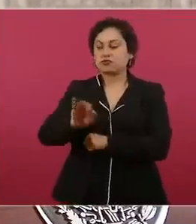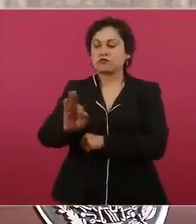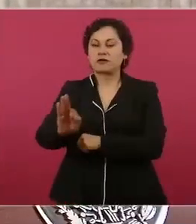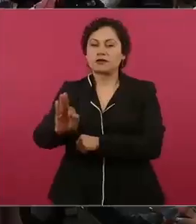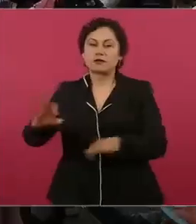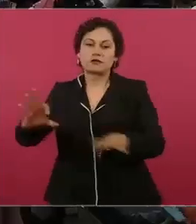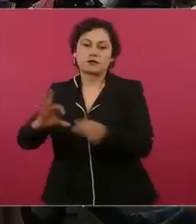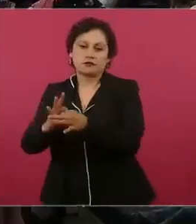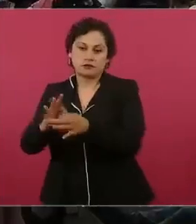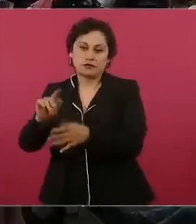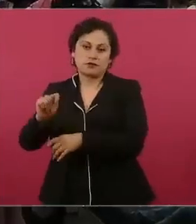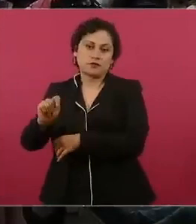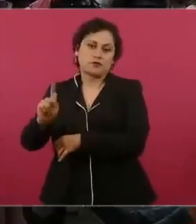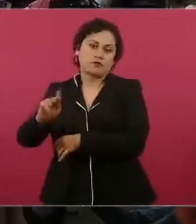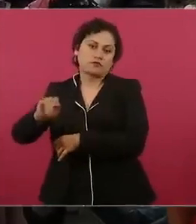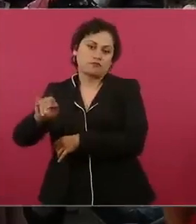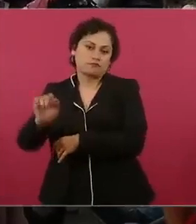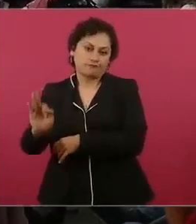Que no funciona,